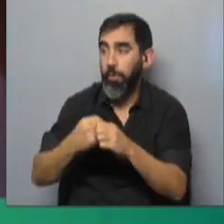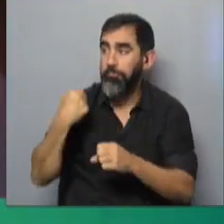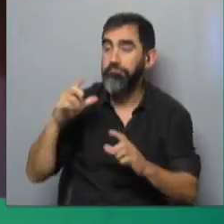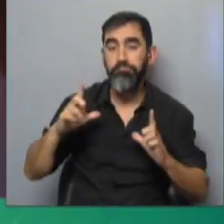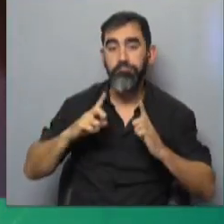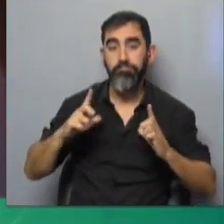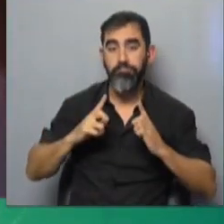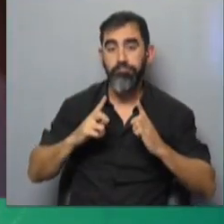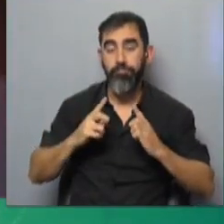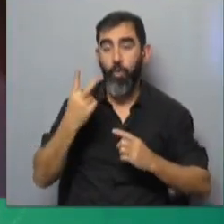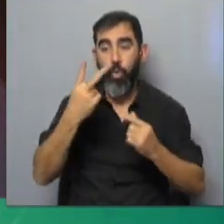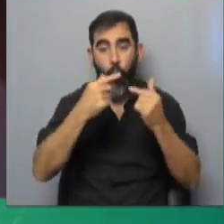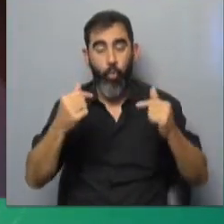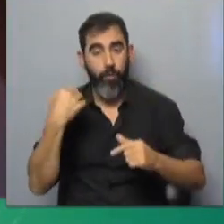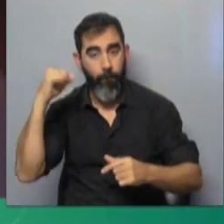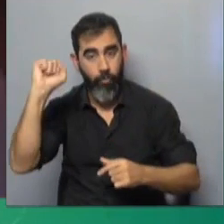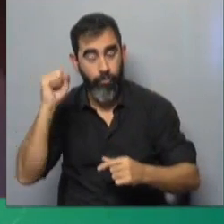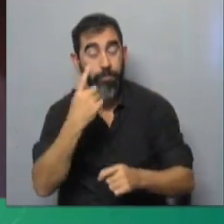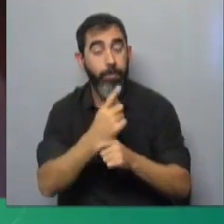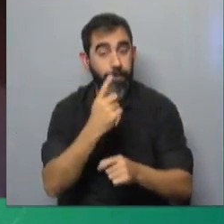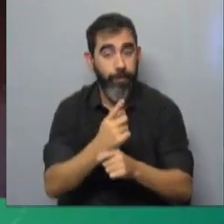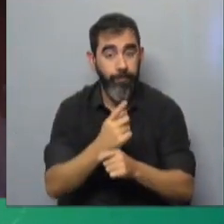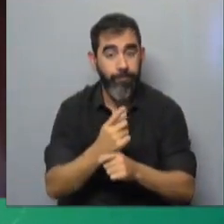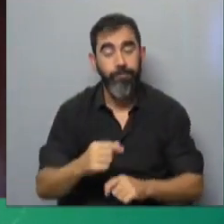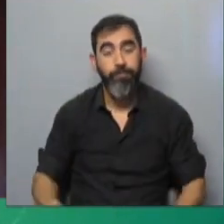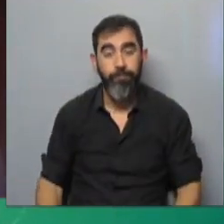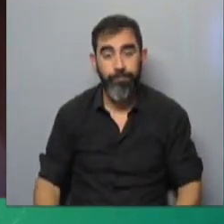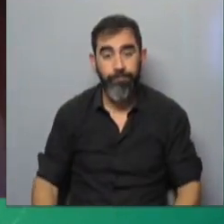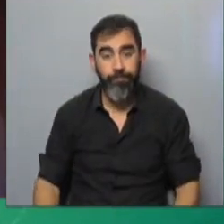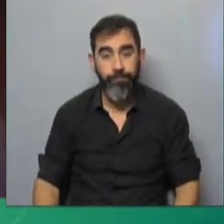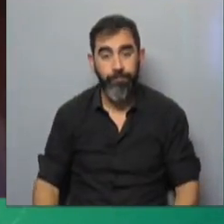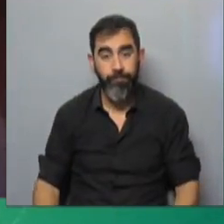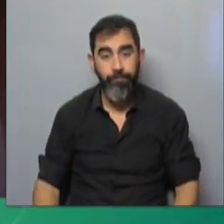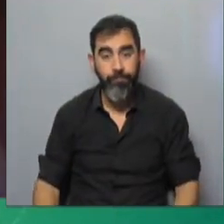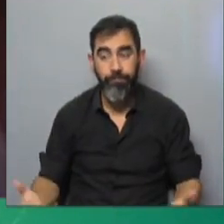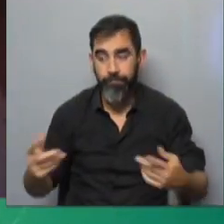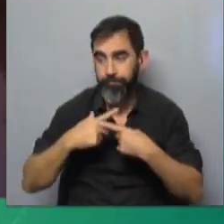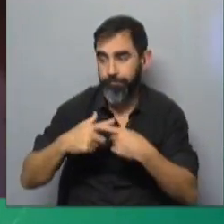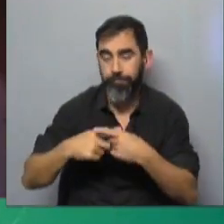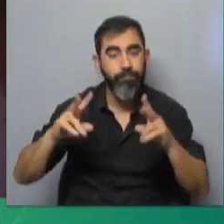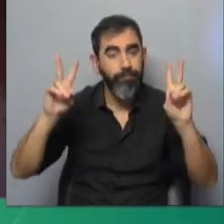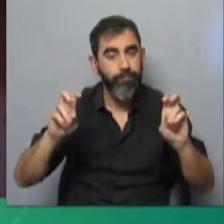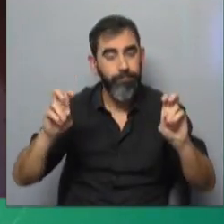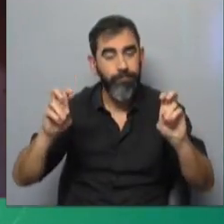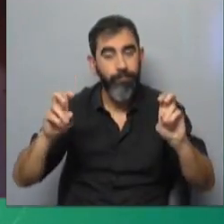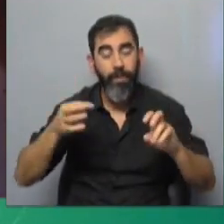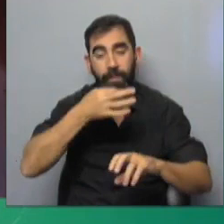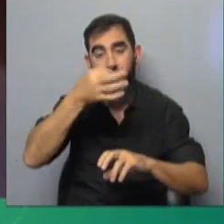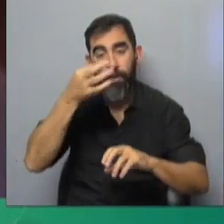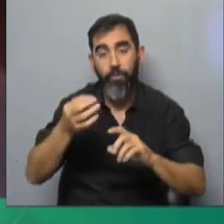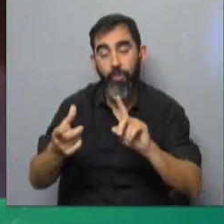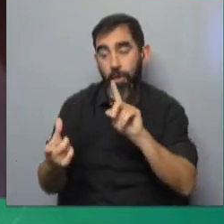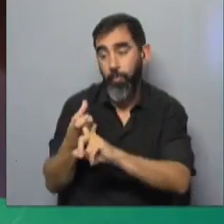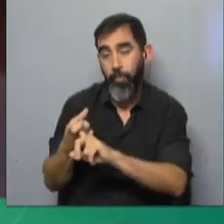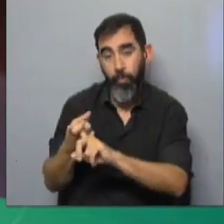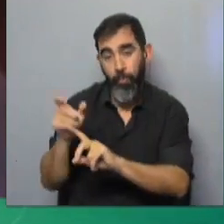No se cumplieron dos cosas. Primero, lo que es hoy motivo de debate público, que es la declaración jurada de su